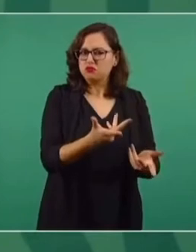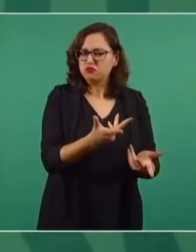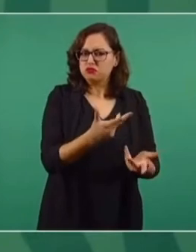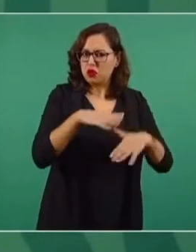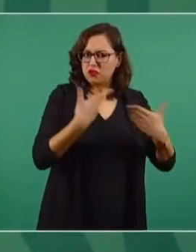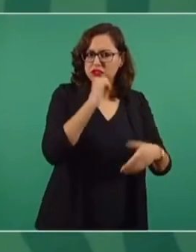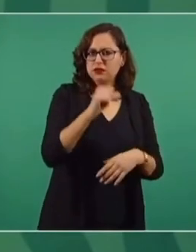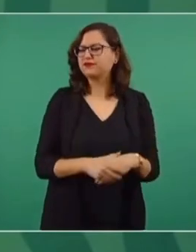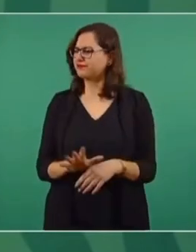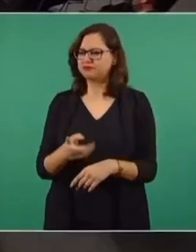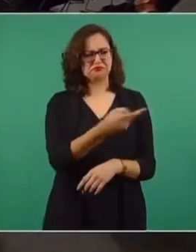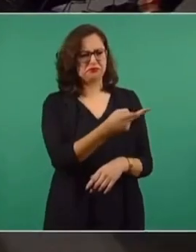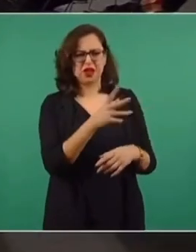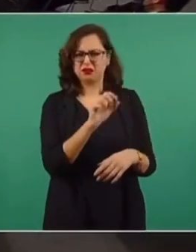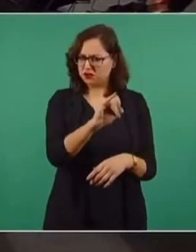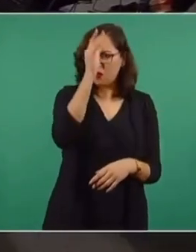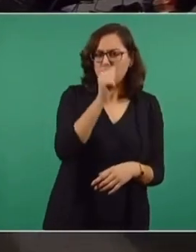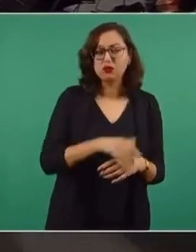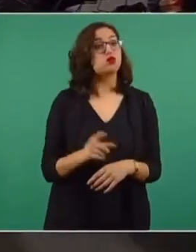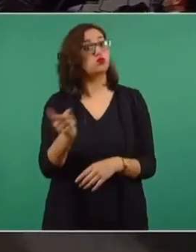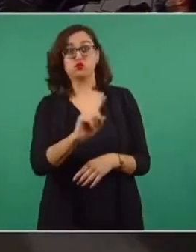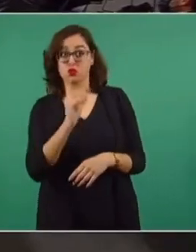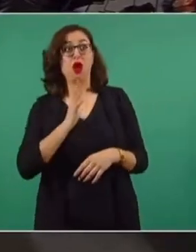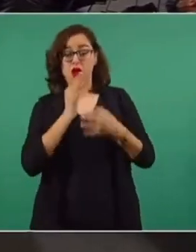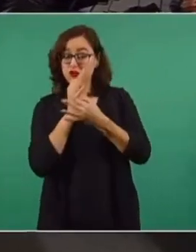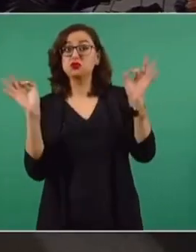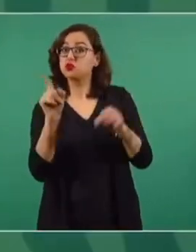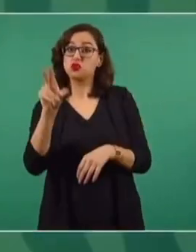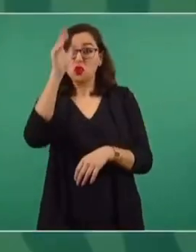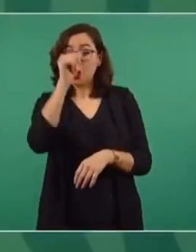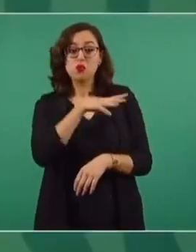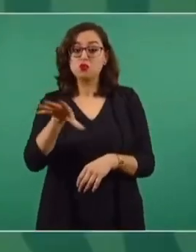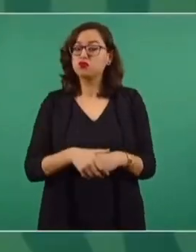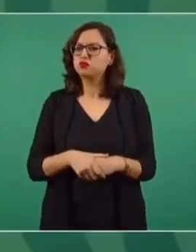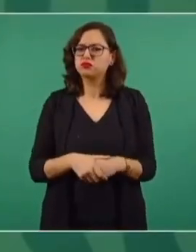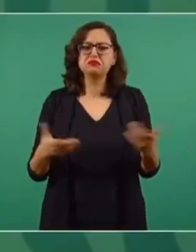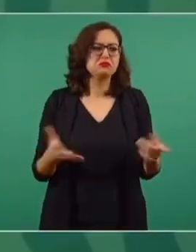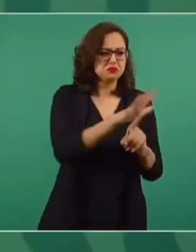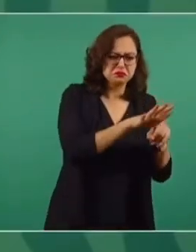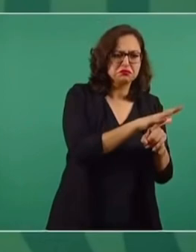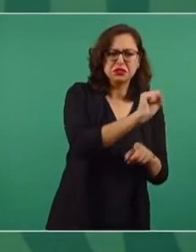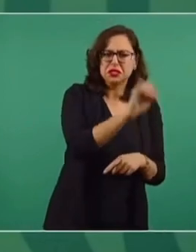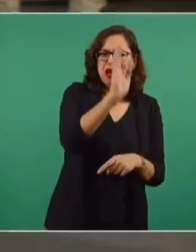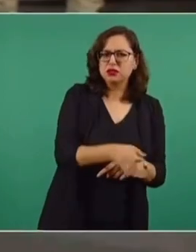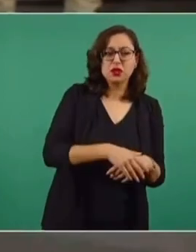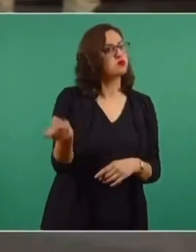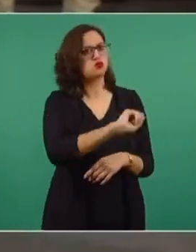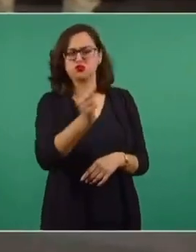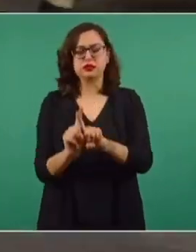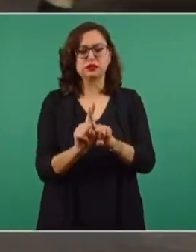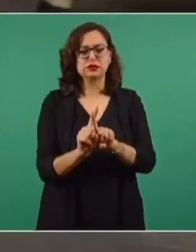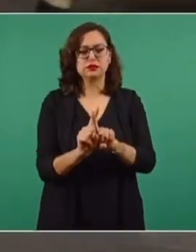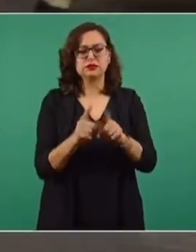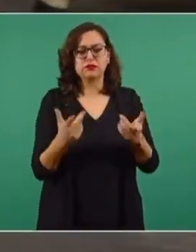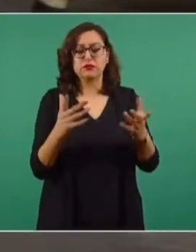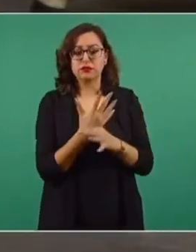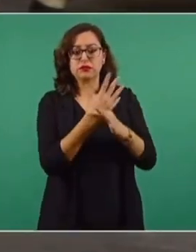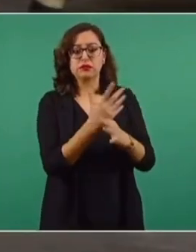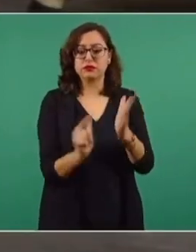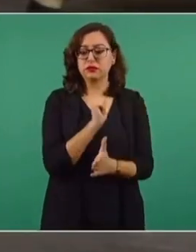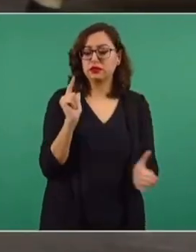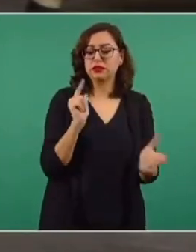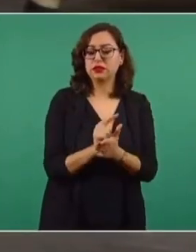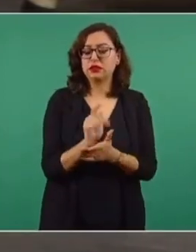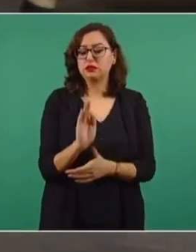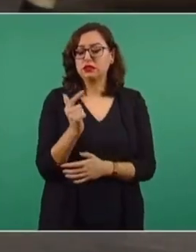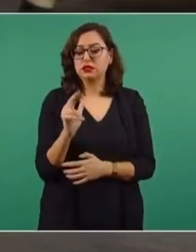comunicado precisamente donde la rechazan. Pero al final se convencieron. No, no. De hecho, el comunicado dice la ley orgánica de